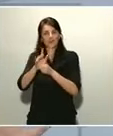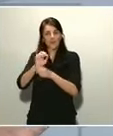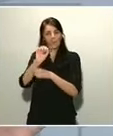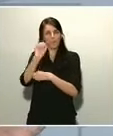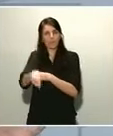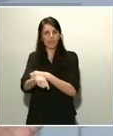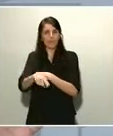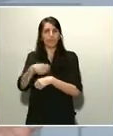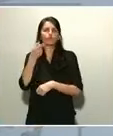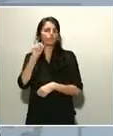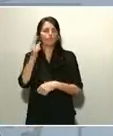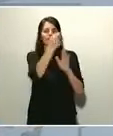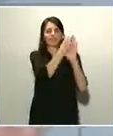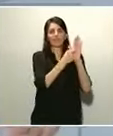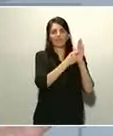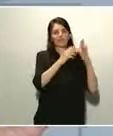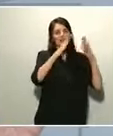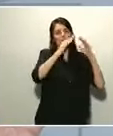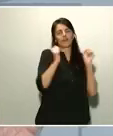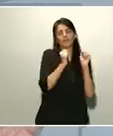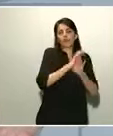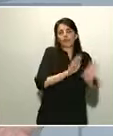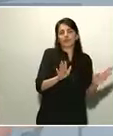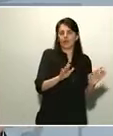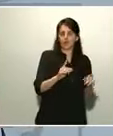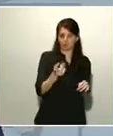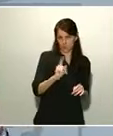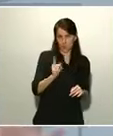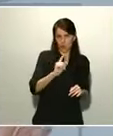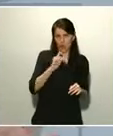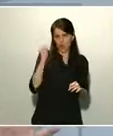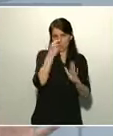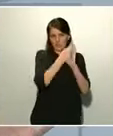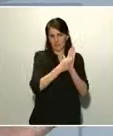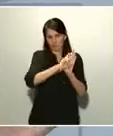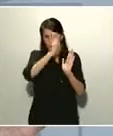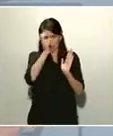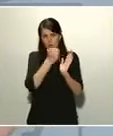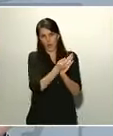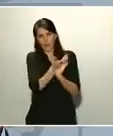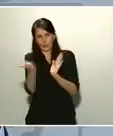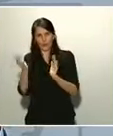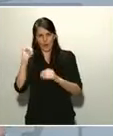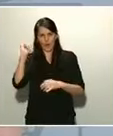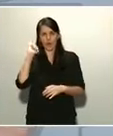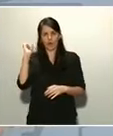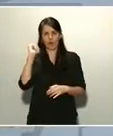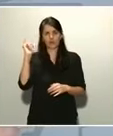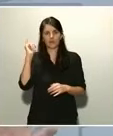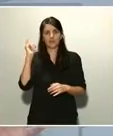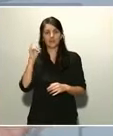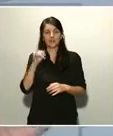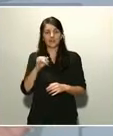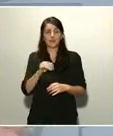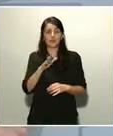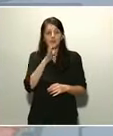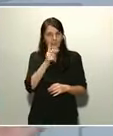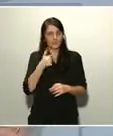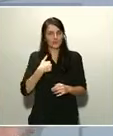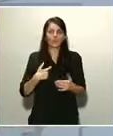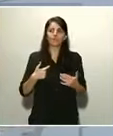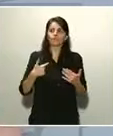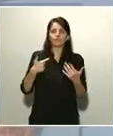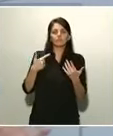alguna muy importantes, decisivas, y por eso agradezco y mucho el nivel de ejemplaridad y de cumplimiento que están teniendo los